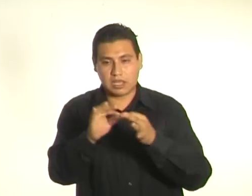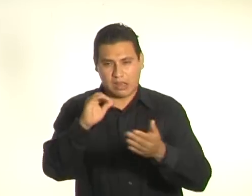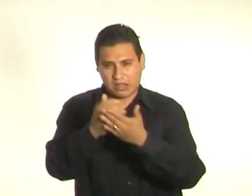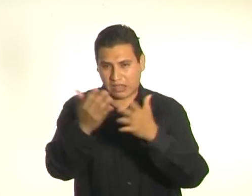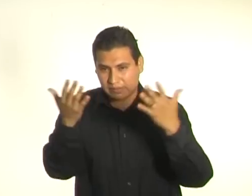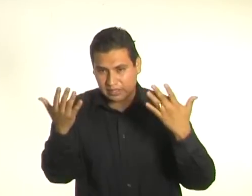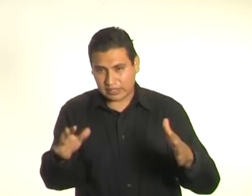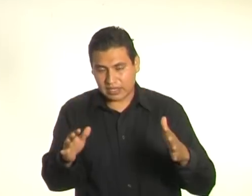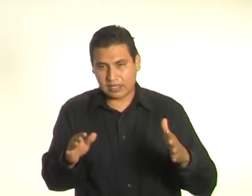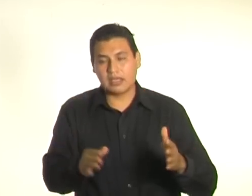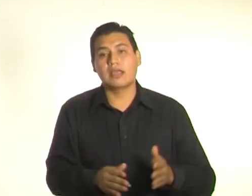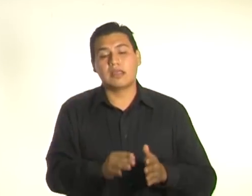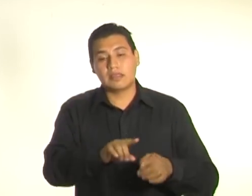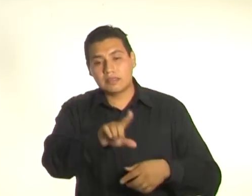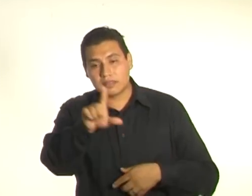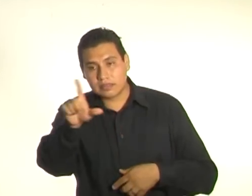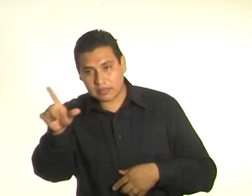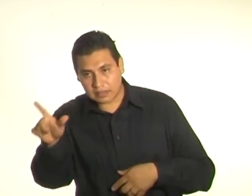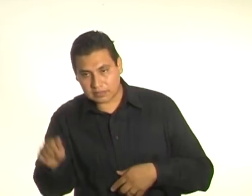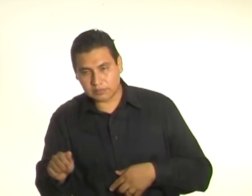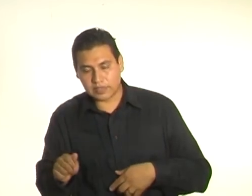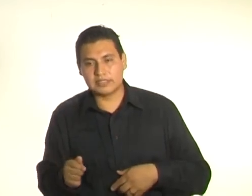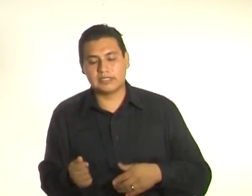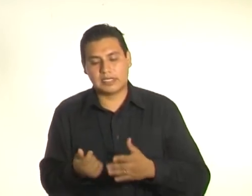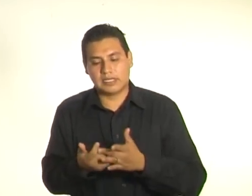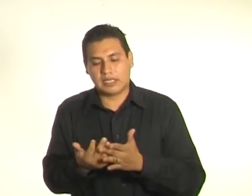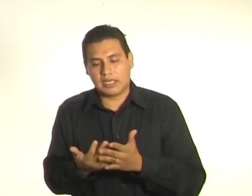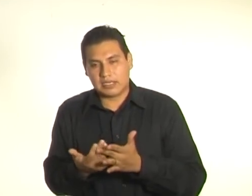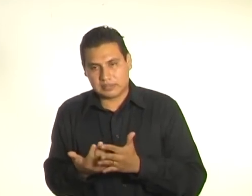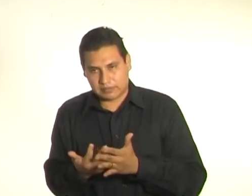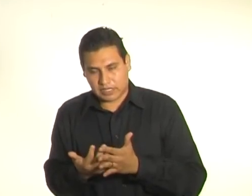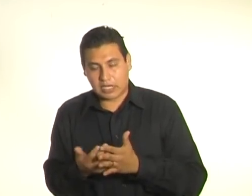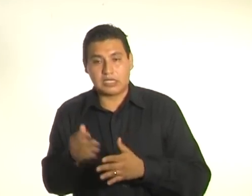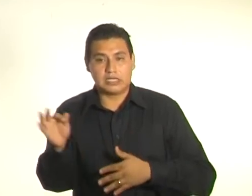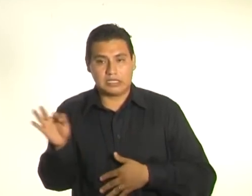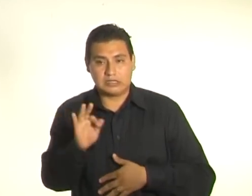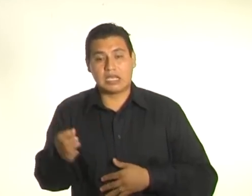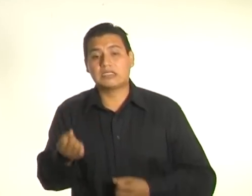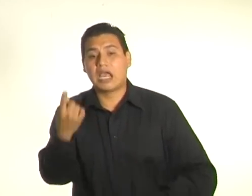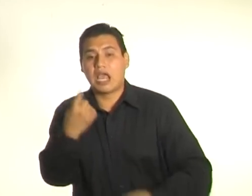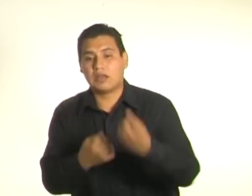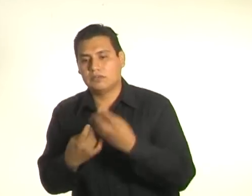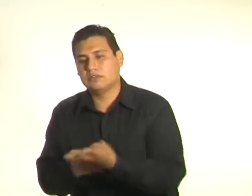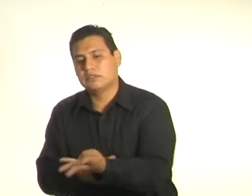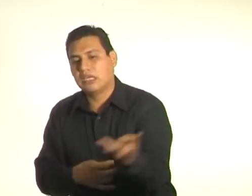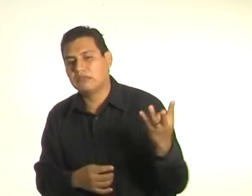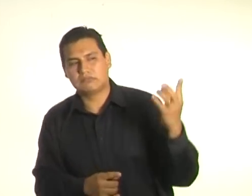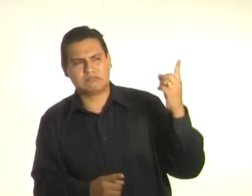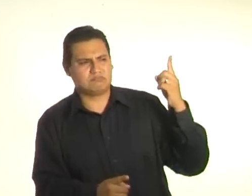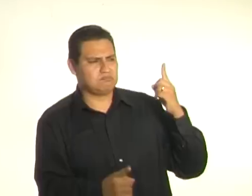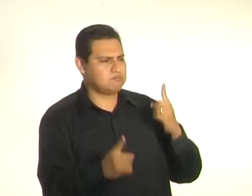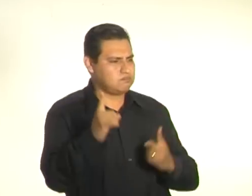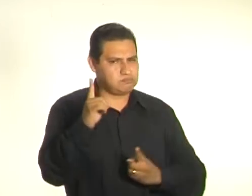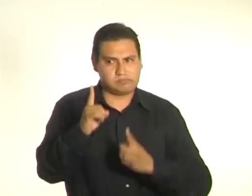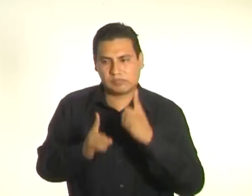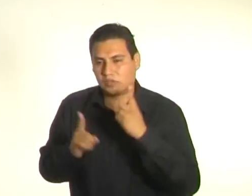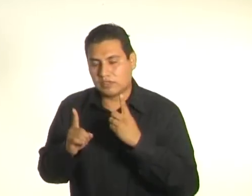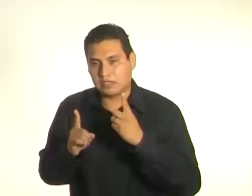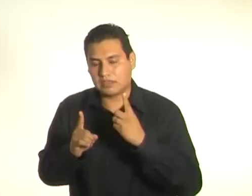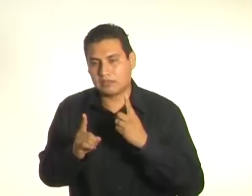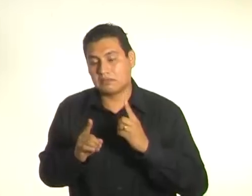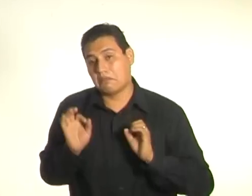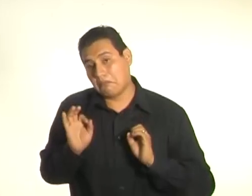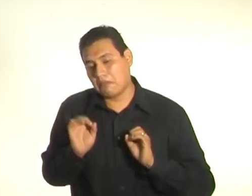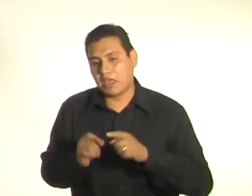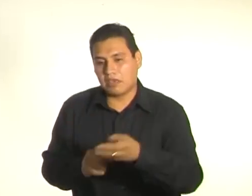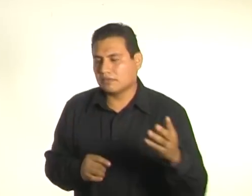las personas que nos escucharon nos puedan hacer preguntas. Y una frase con la cual